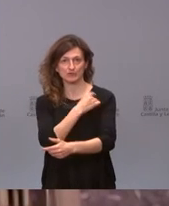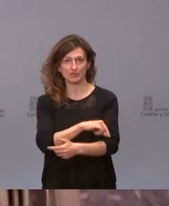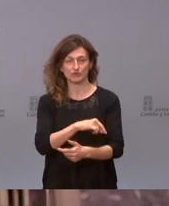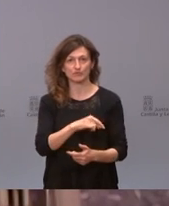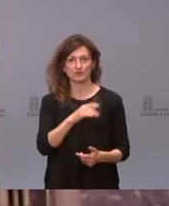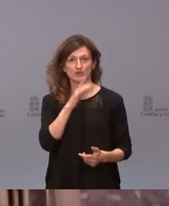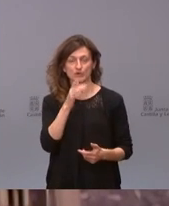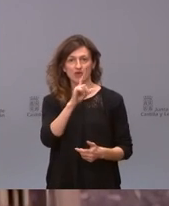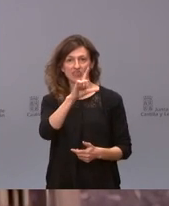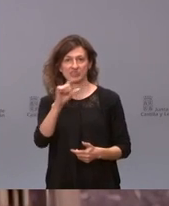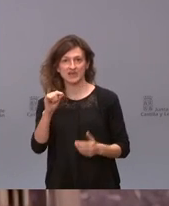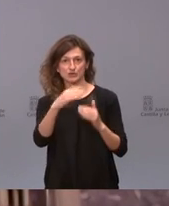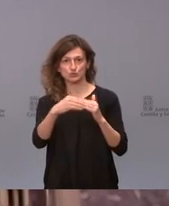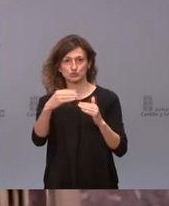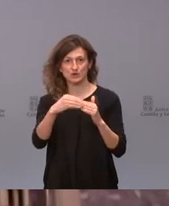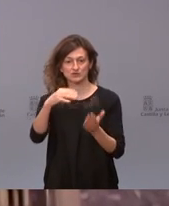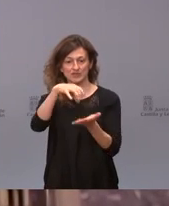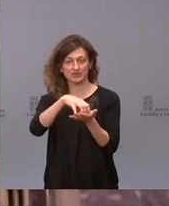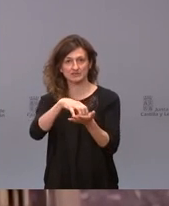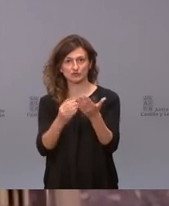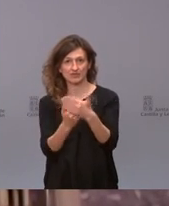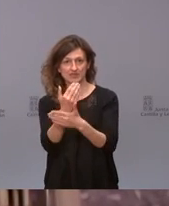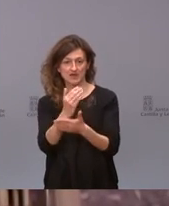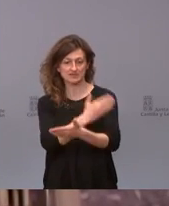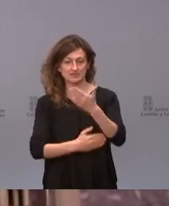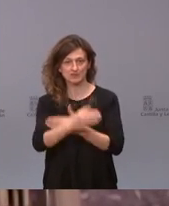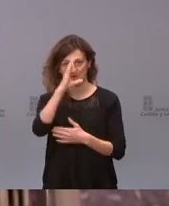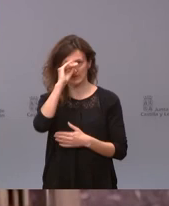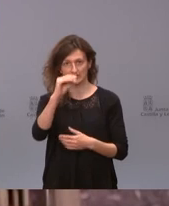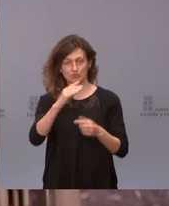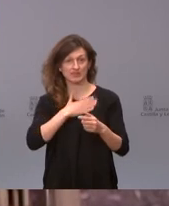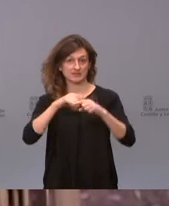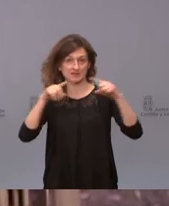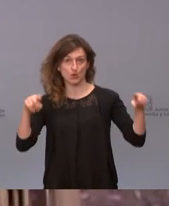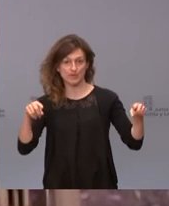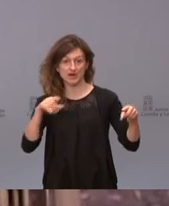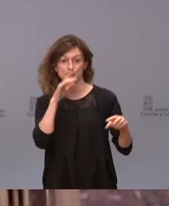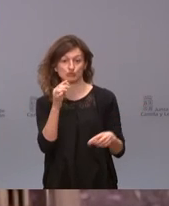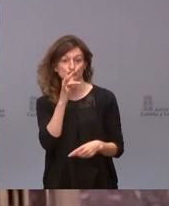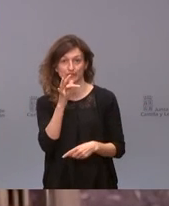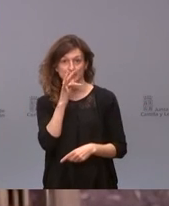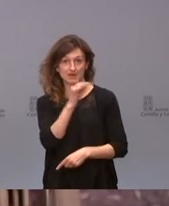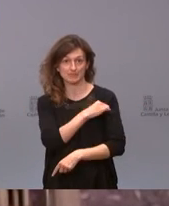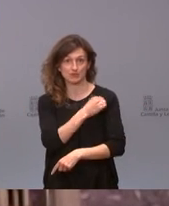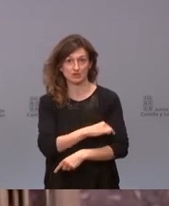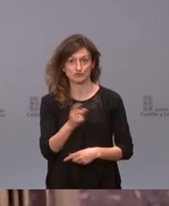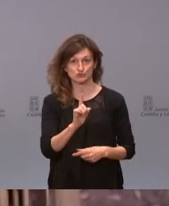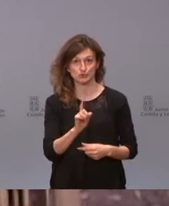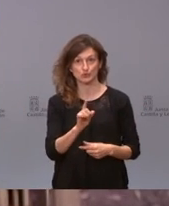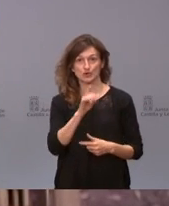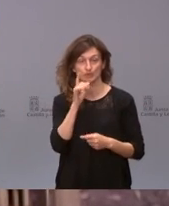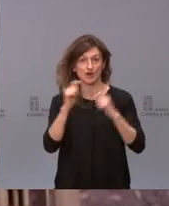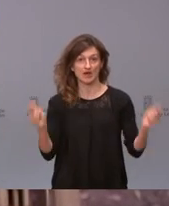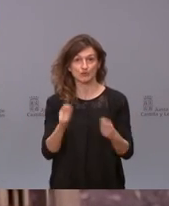de 100 usuarios de los centros de día de discapacitados intelectuales de Segovia que aún no han sido vacunados como ha denunciado